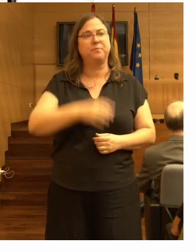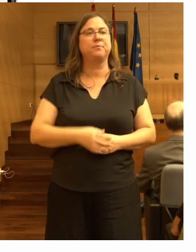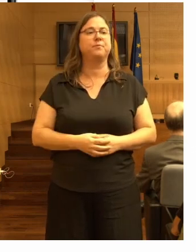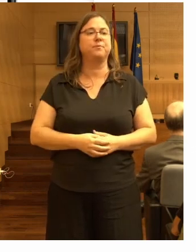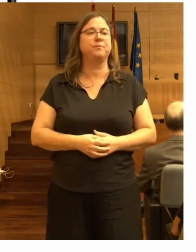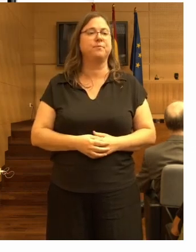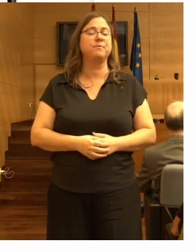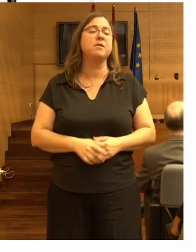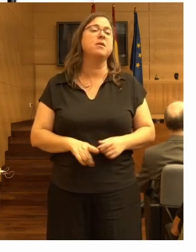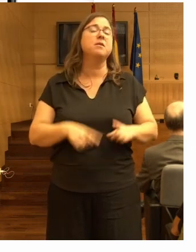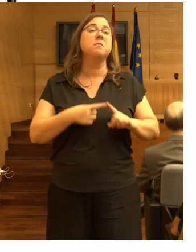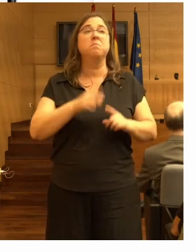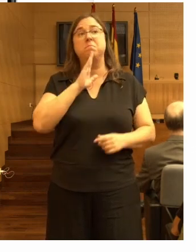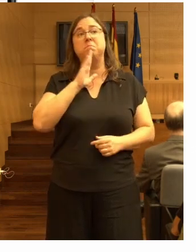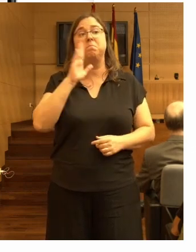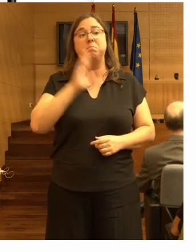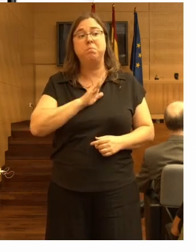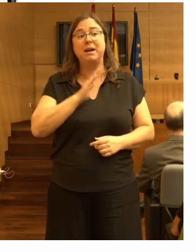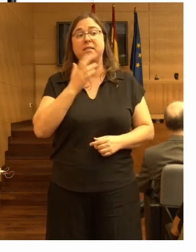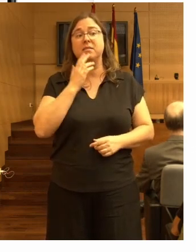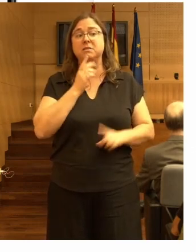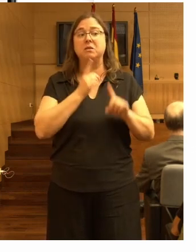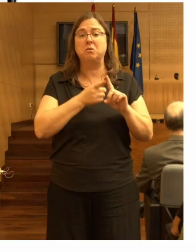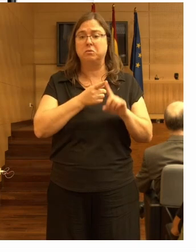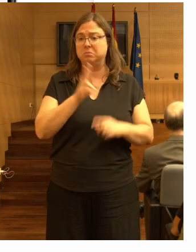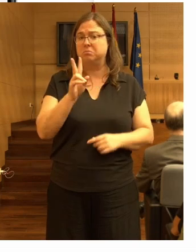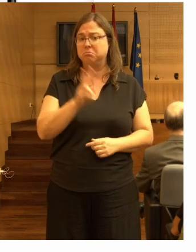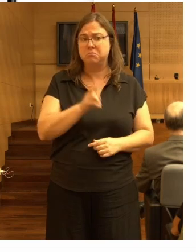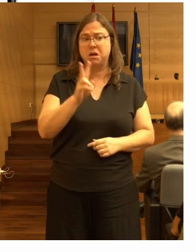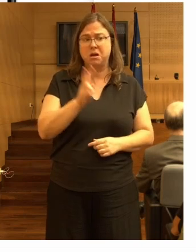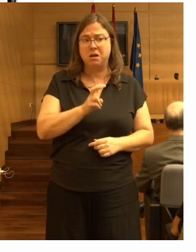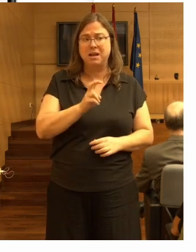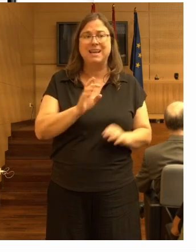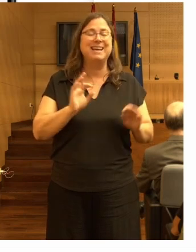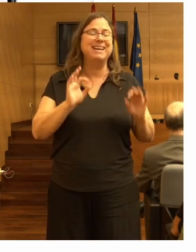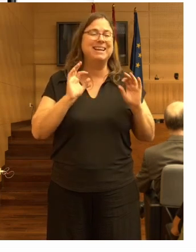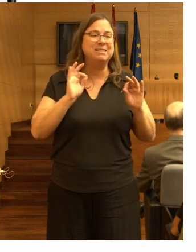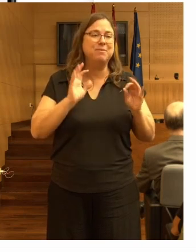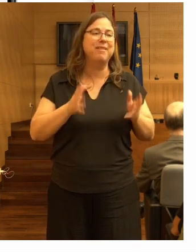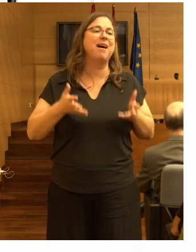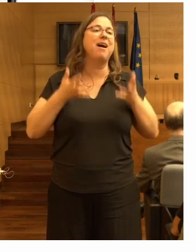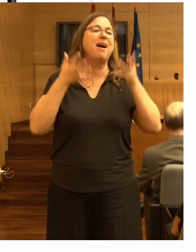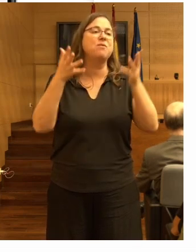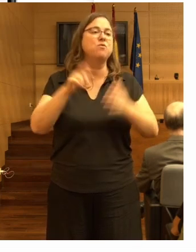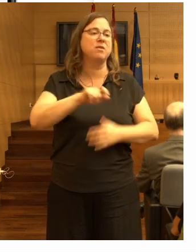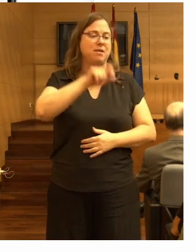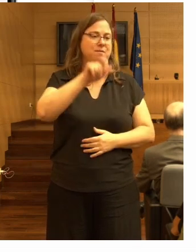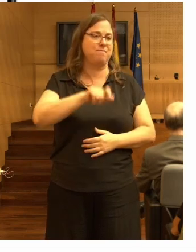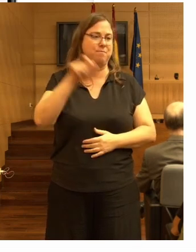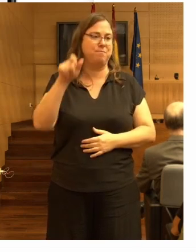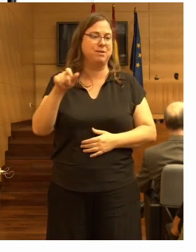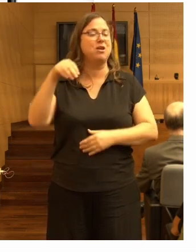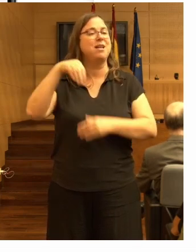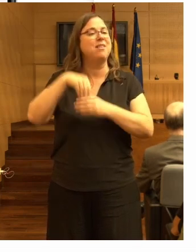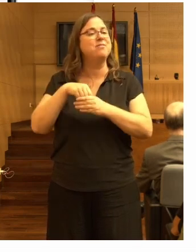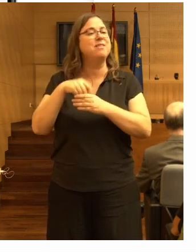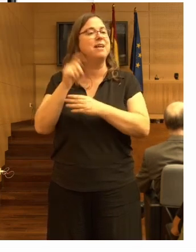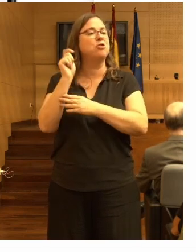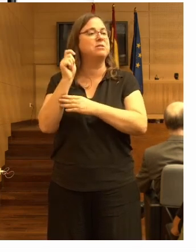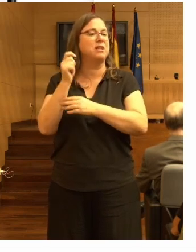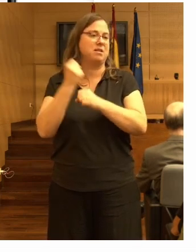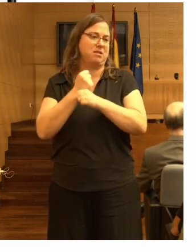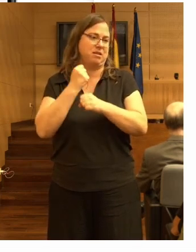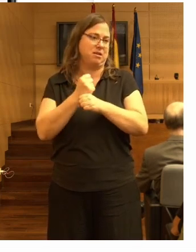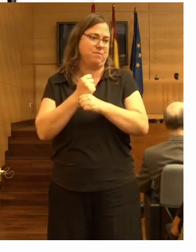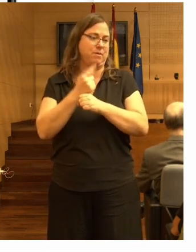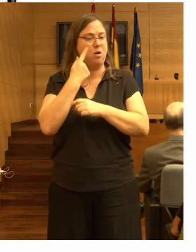Y parece que utilizar es bastante útil, especialmente para ayudar al personal que trabaja en las residencias porque así pueden supervisar mejor